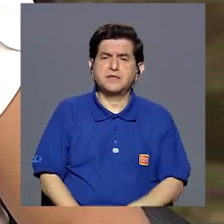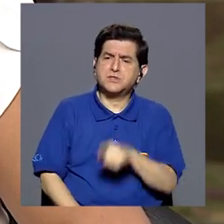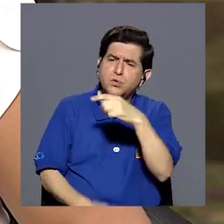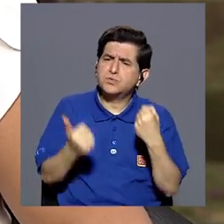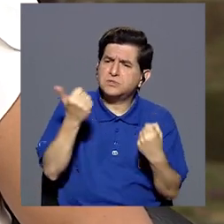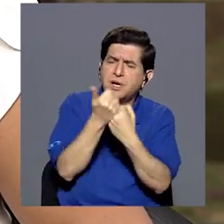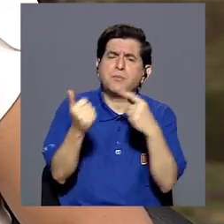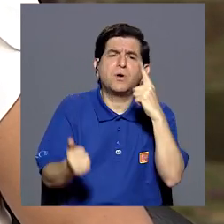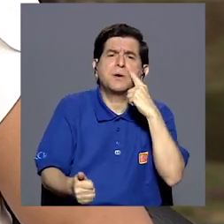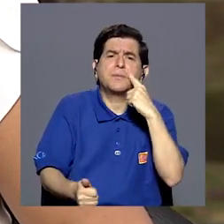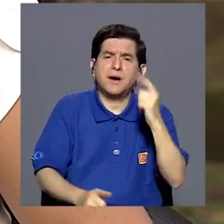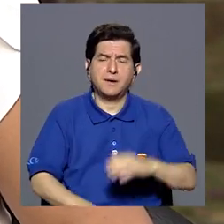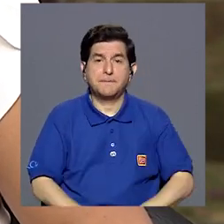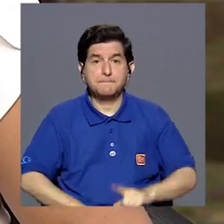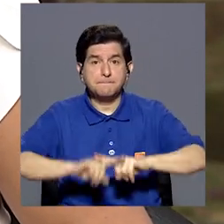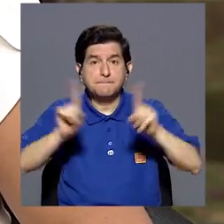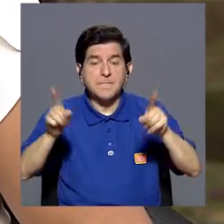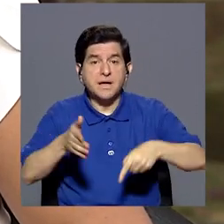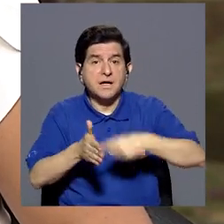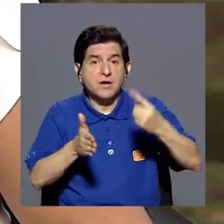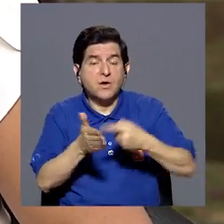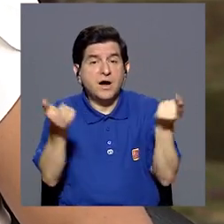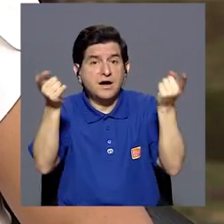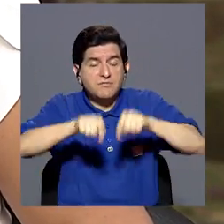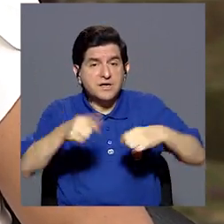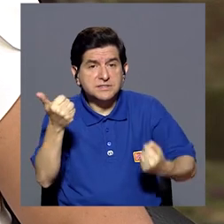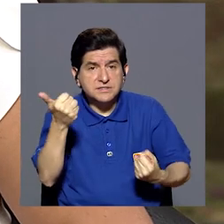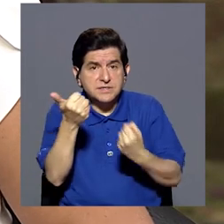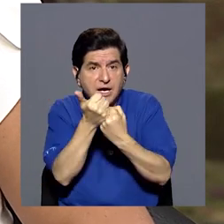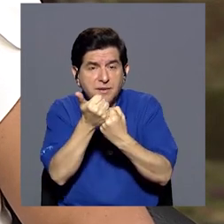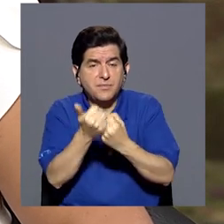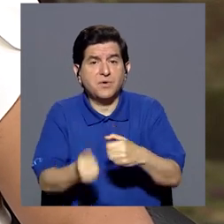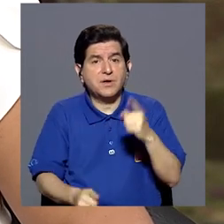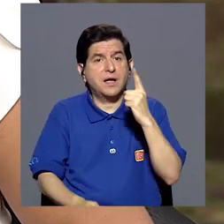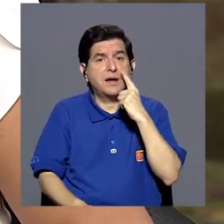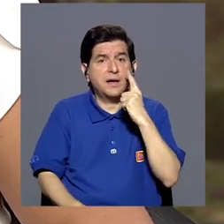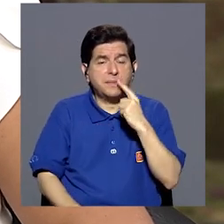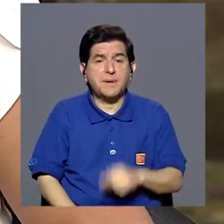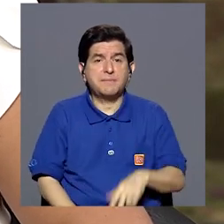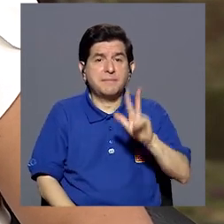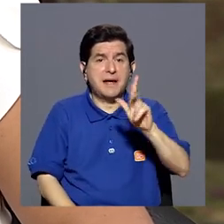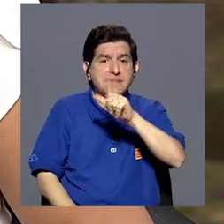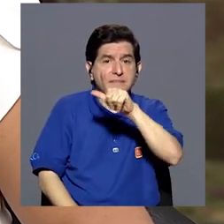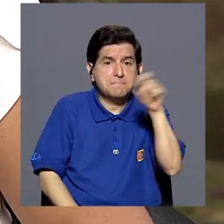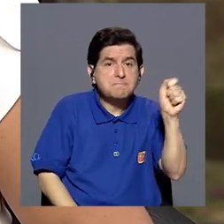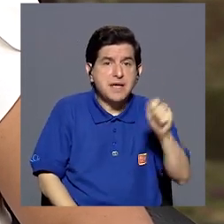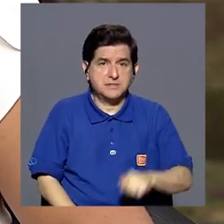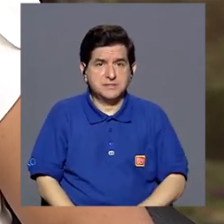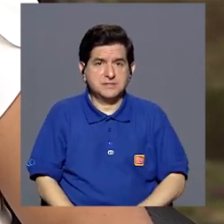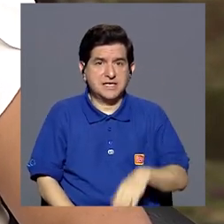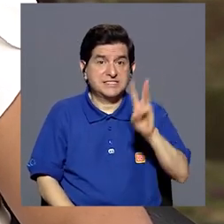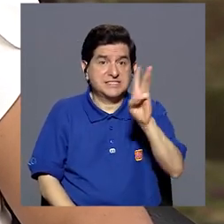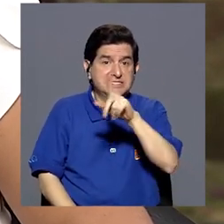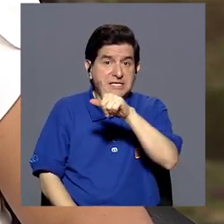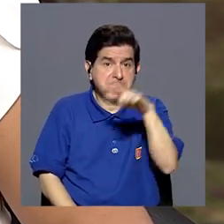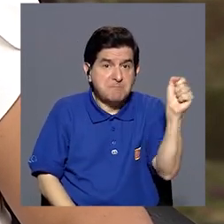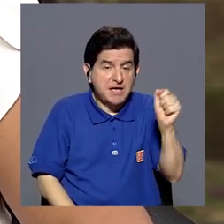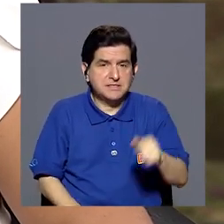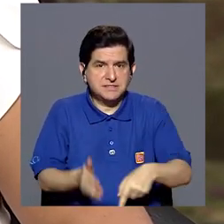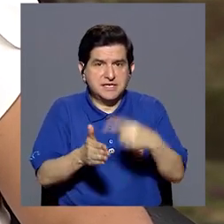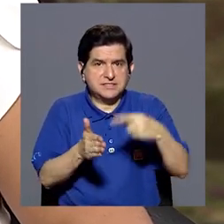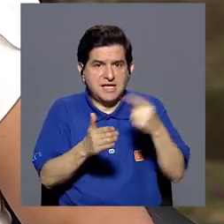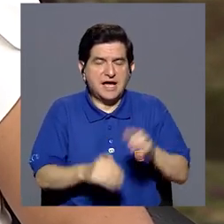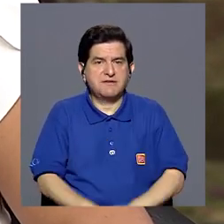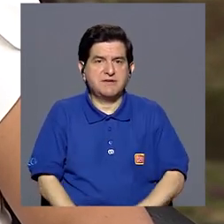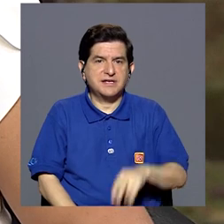le dicen, bueno, apoye usted a papá. Pero a veces sucede que ese apoyo a papá puede ser tres meses, puede ser seis meses,